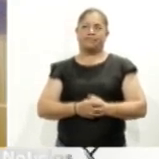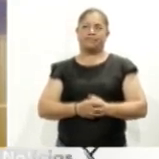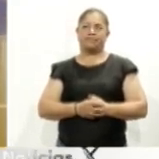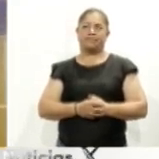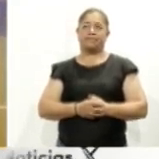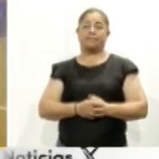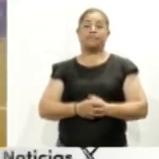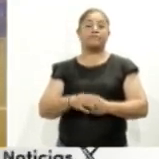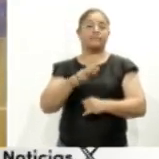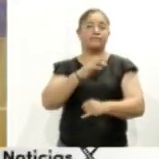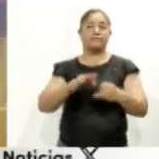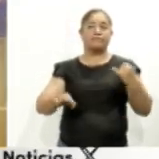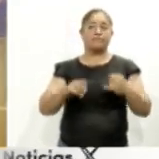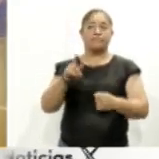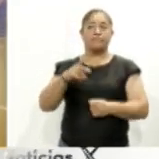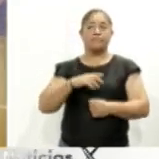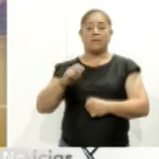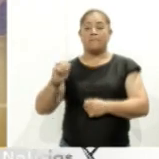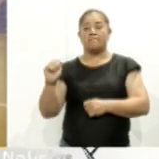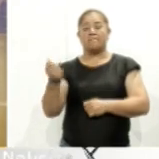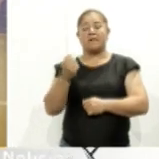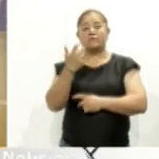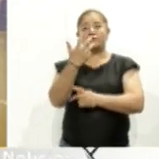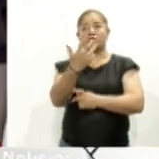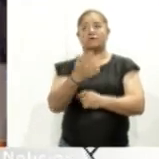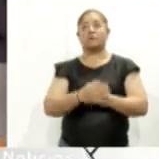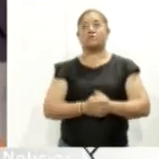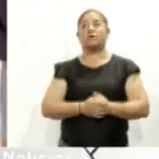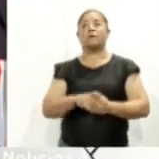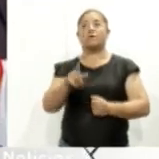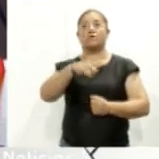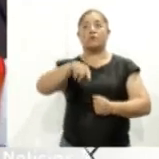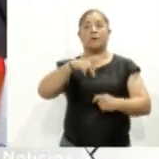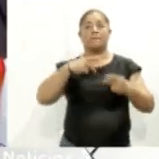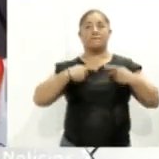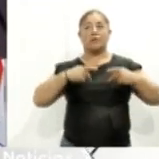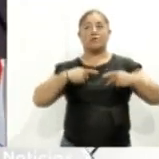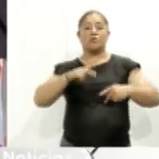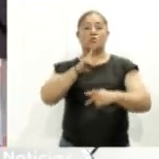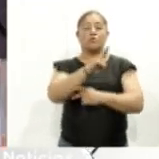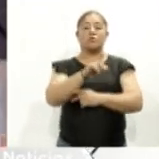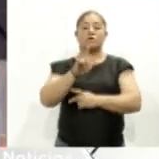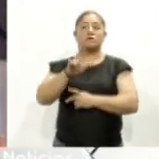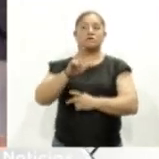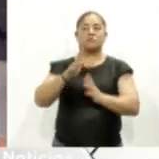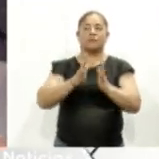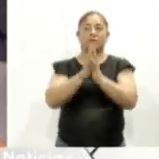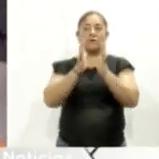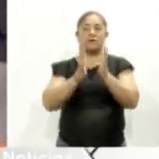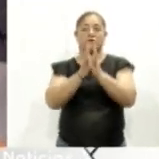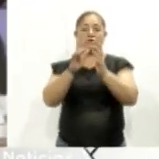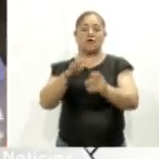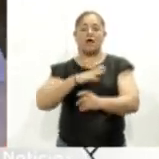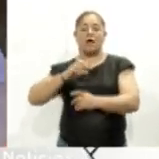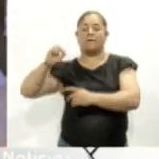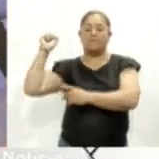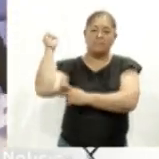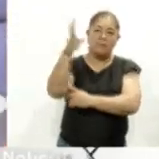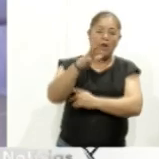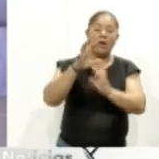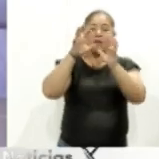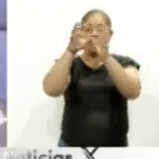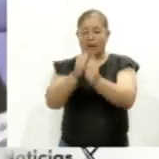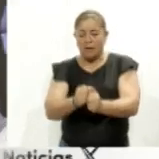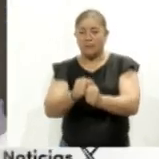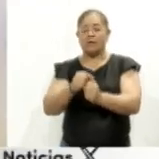Culminó Trashout en Béisbol 5, los asistentes de la categoría U-17 participaron en pruebas de fildeo, lanzamientos, atrapar